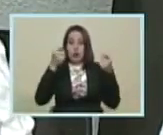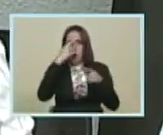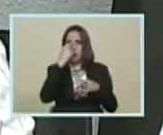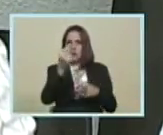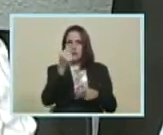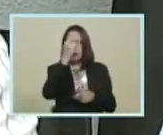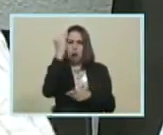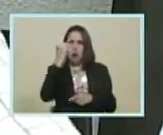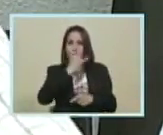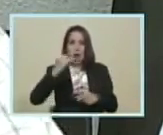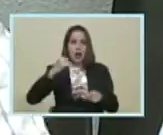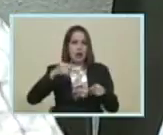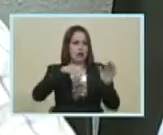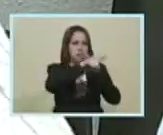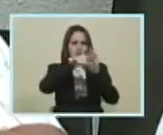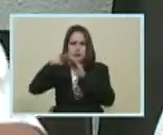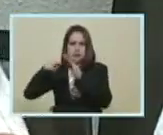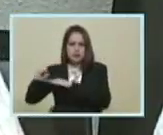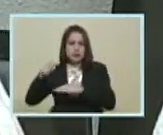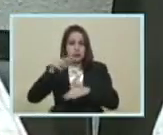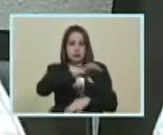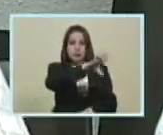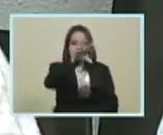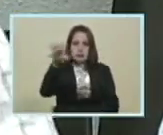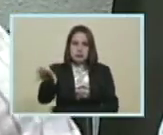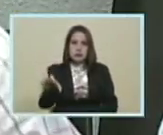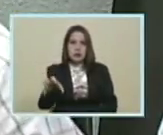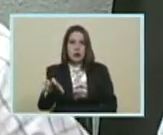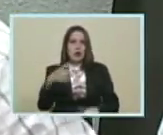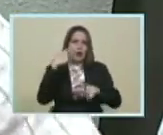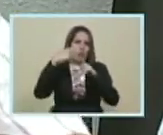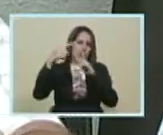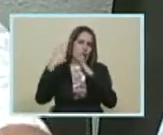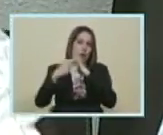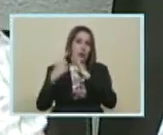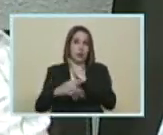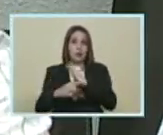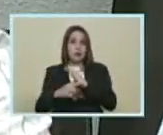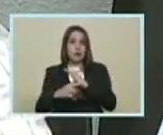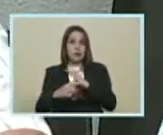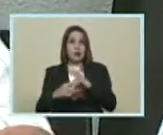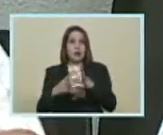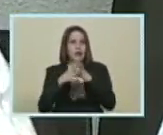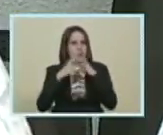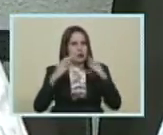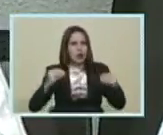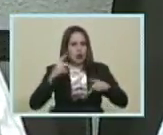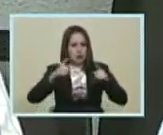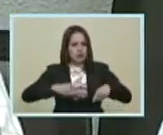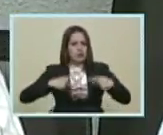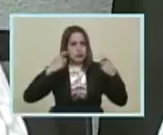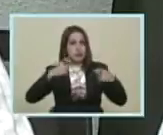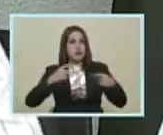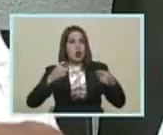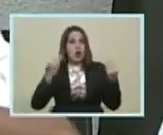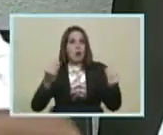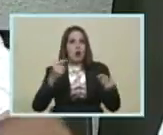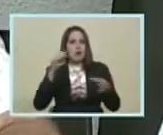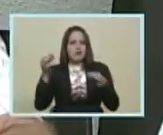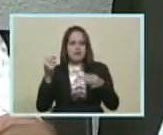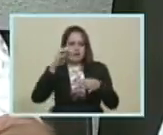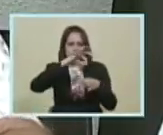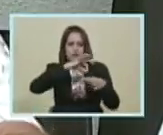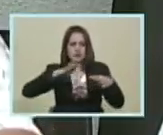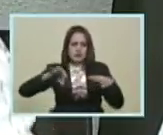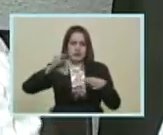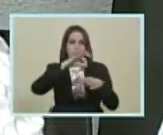En el interior del país Entonces son como varias cosas Agricultura urbana Periurbana Los fundos samoranos El impulso Del quinchoncho El impulso